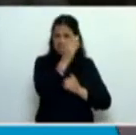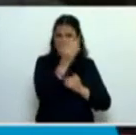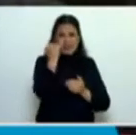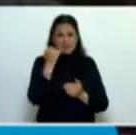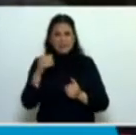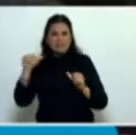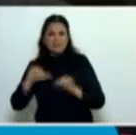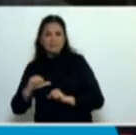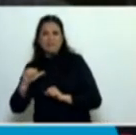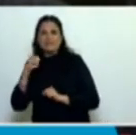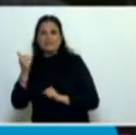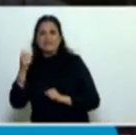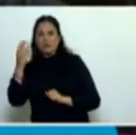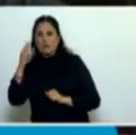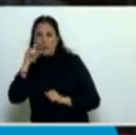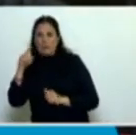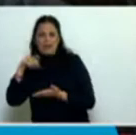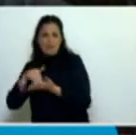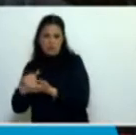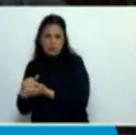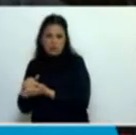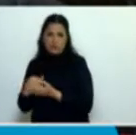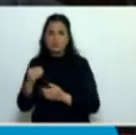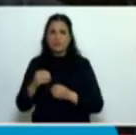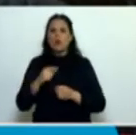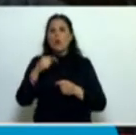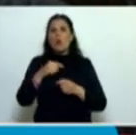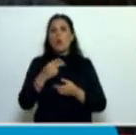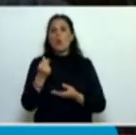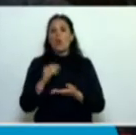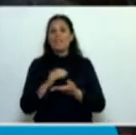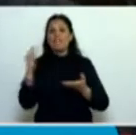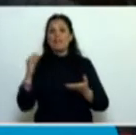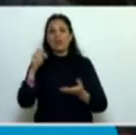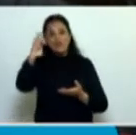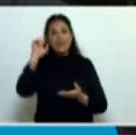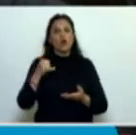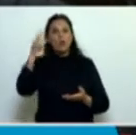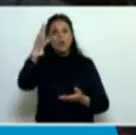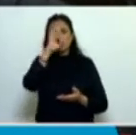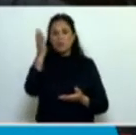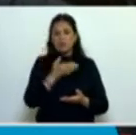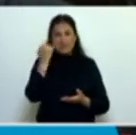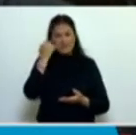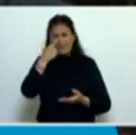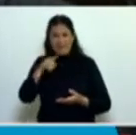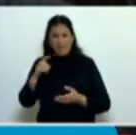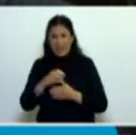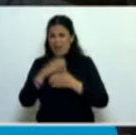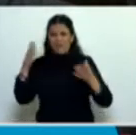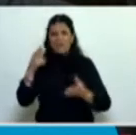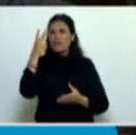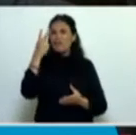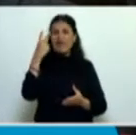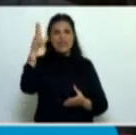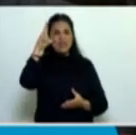64.000 millones. Se estableció una inflación del 10,8% y terminó siendo la inflación de un